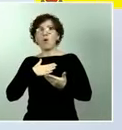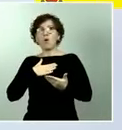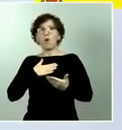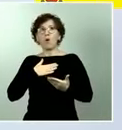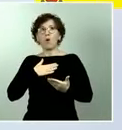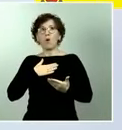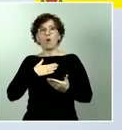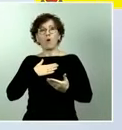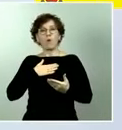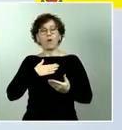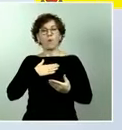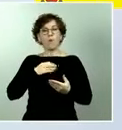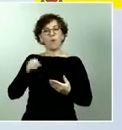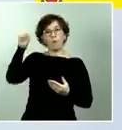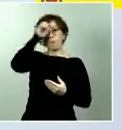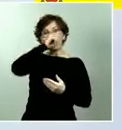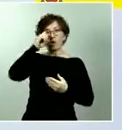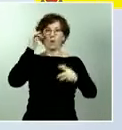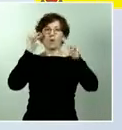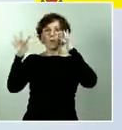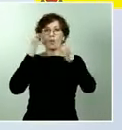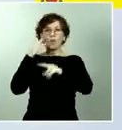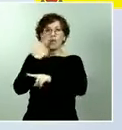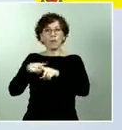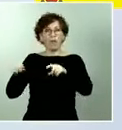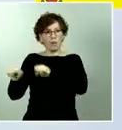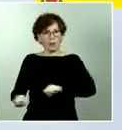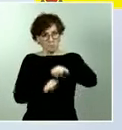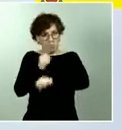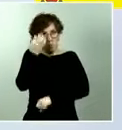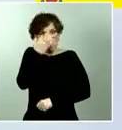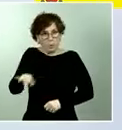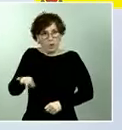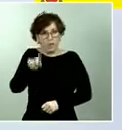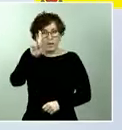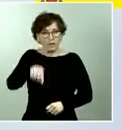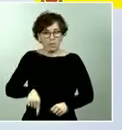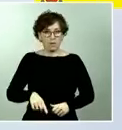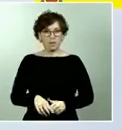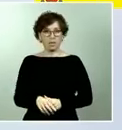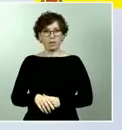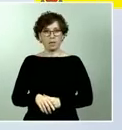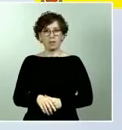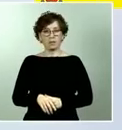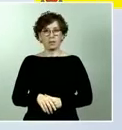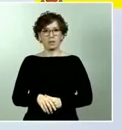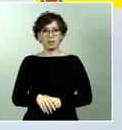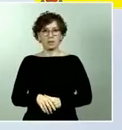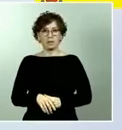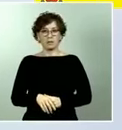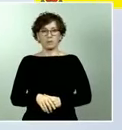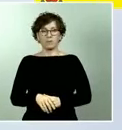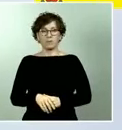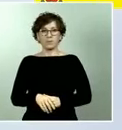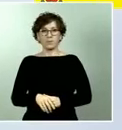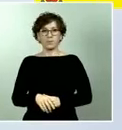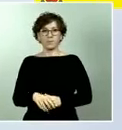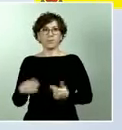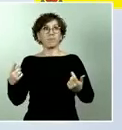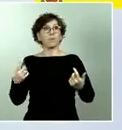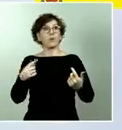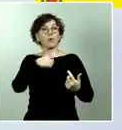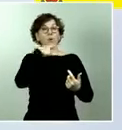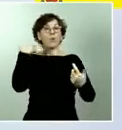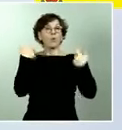ideológicas o de proyectos. Es más, el duelo sin esperanza solo nos queda en dolor.